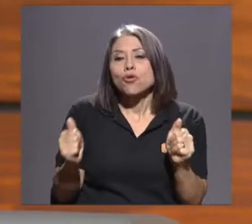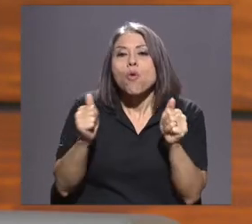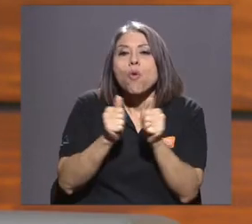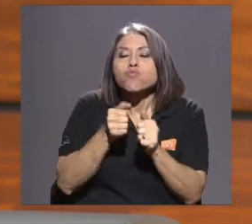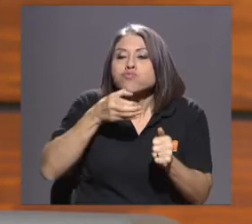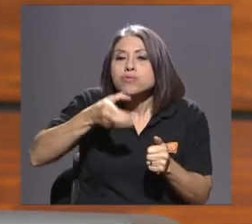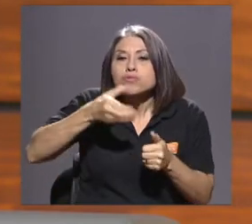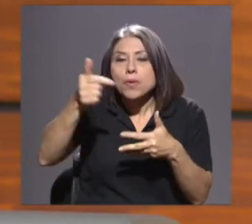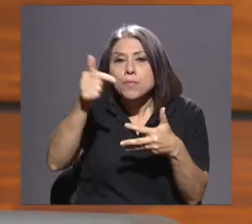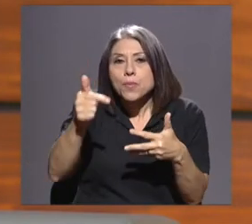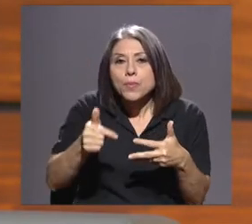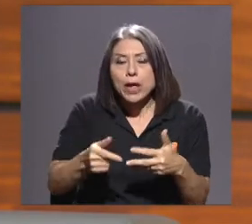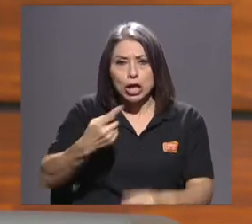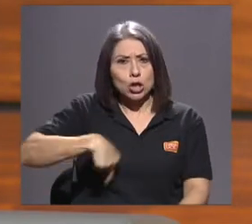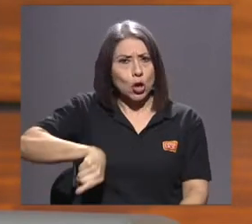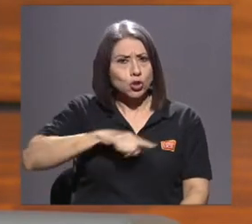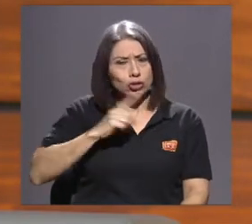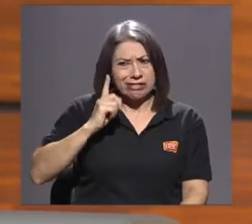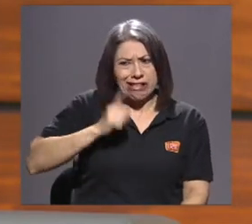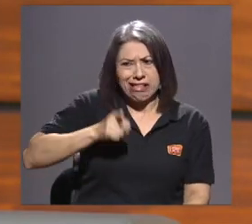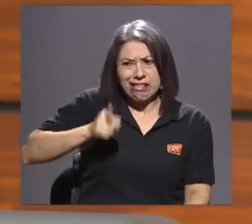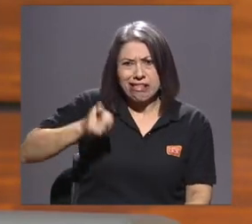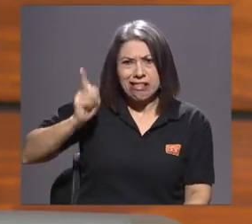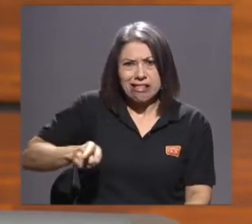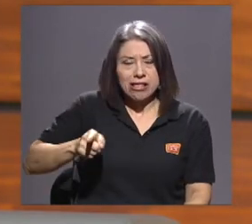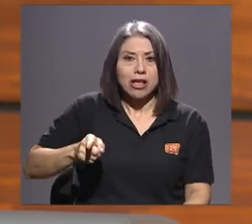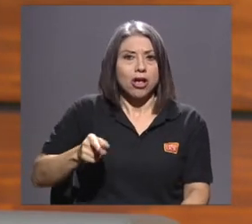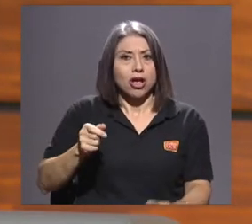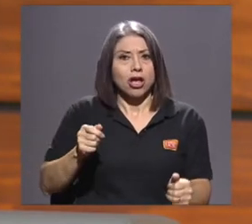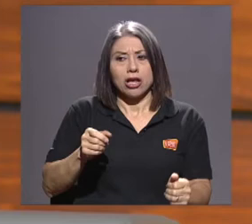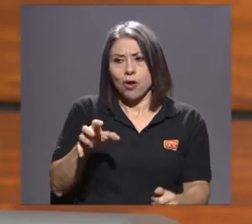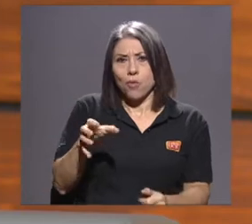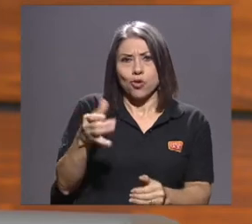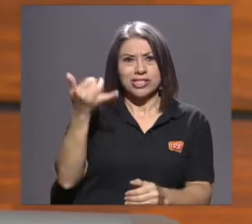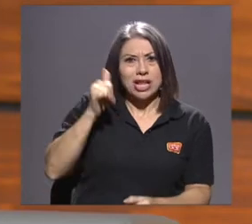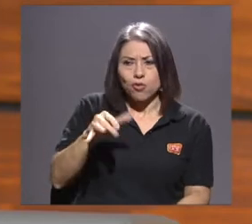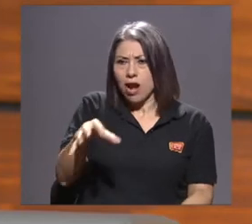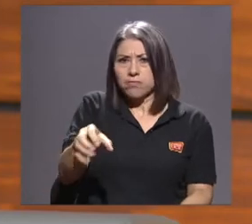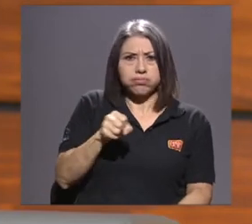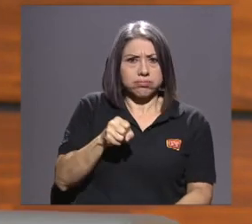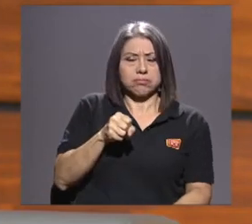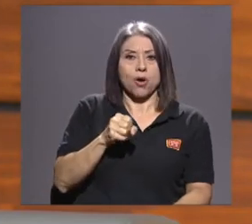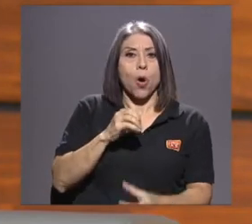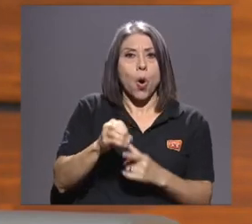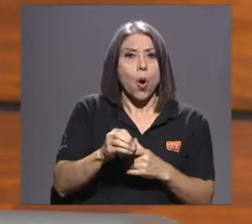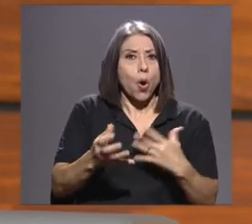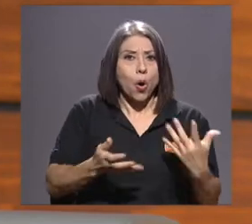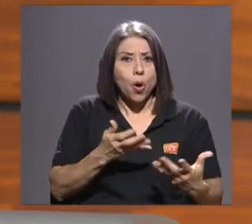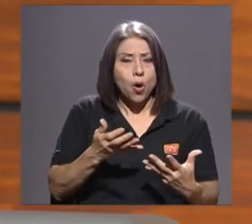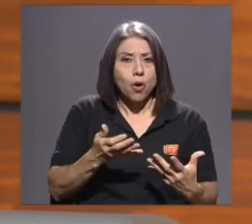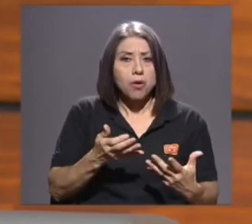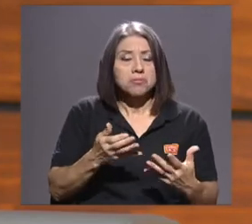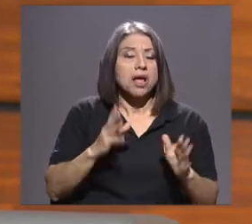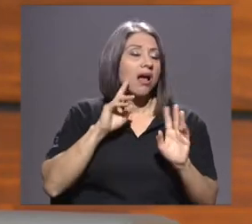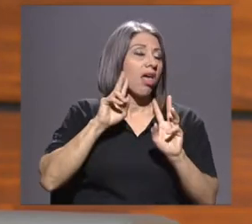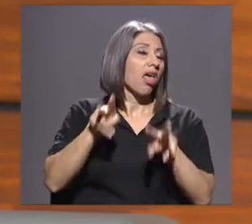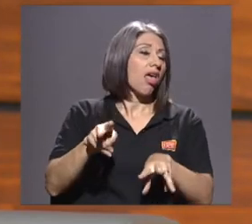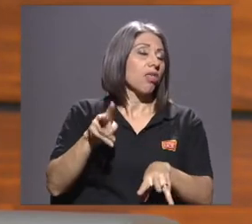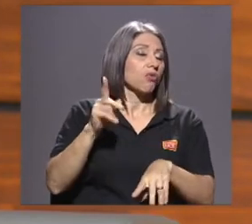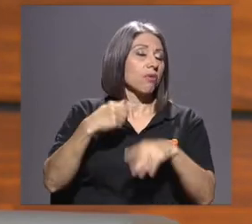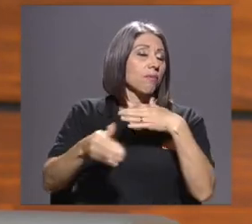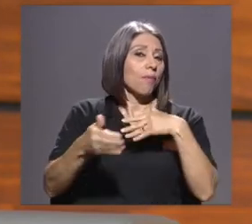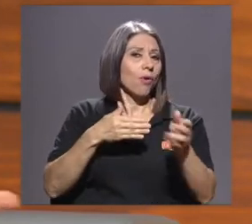papás y mamás mandones con los celulares y quitárselos, o hacer papás y mamás dormidos, por qué no